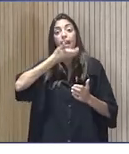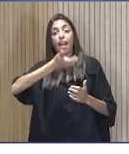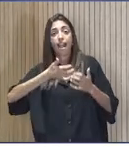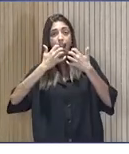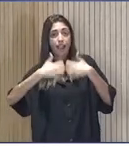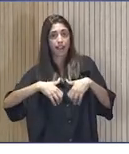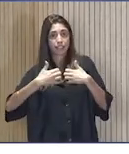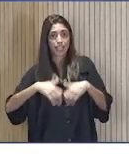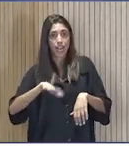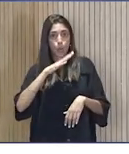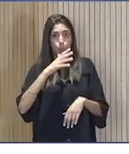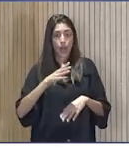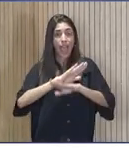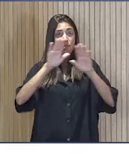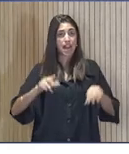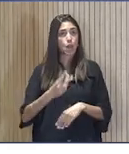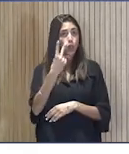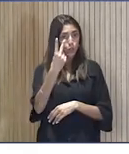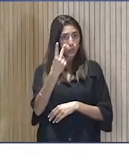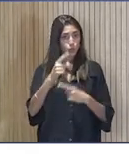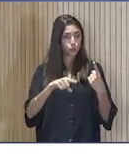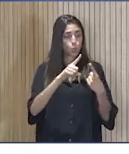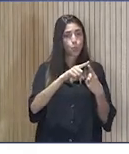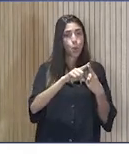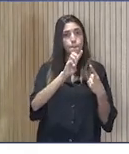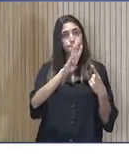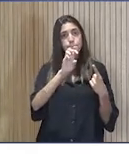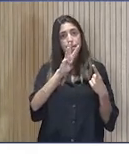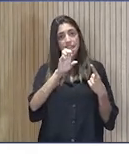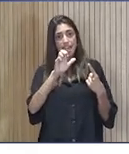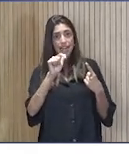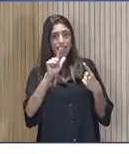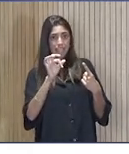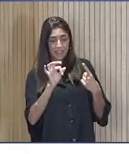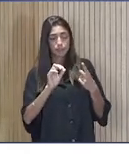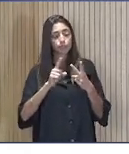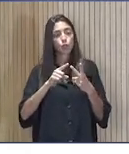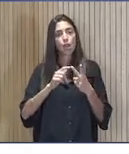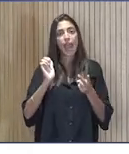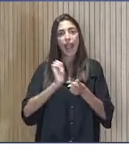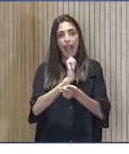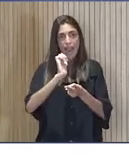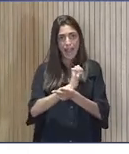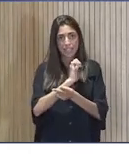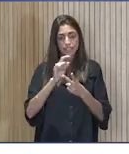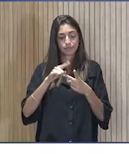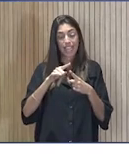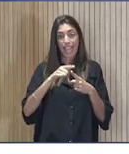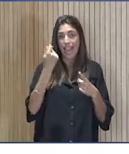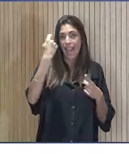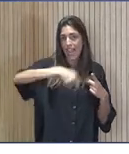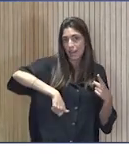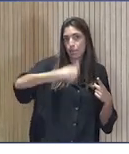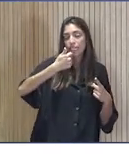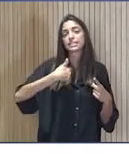porque al final pusieron dos. Una de pelet y otra de gas. La de pelet, que es la más cara, fue para el